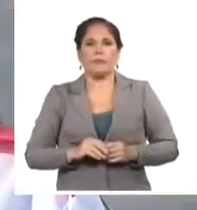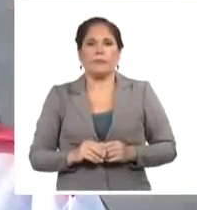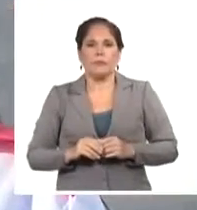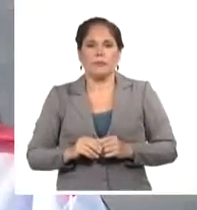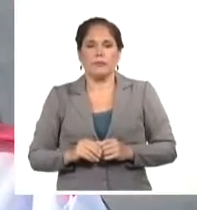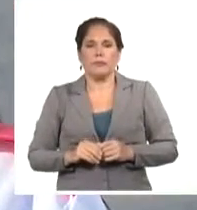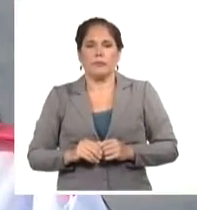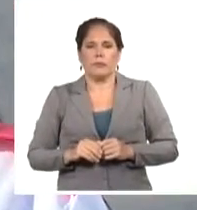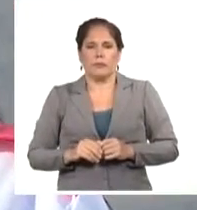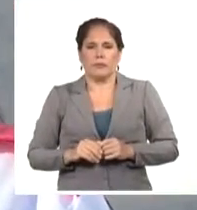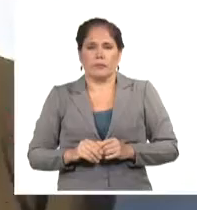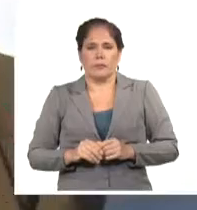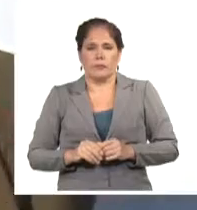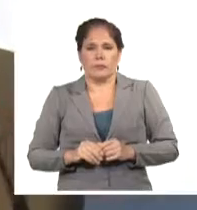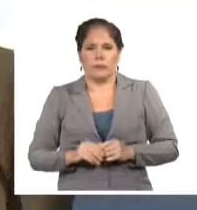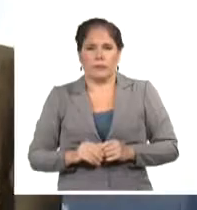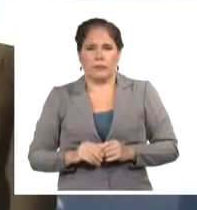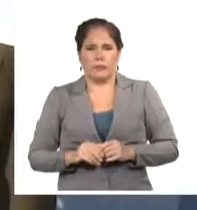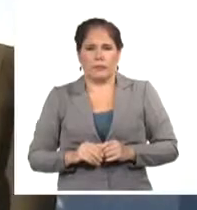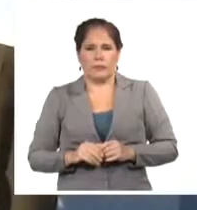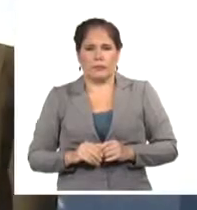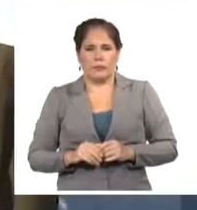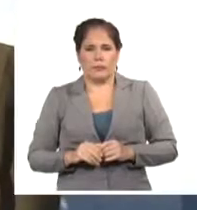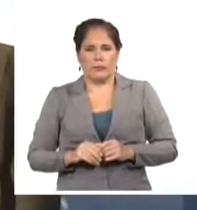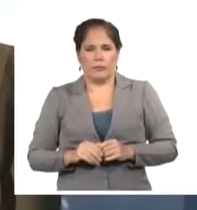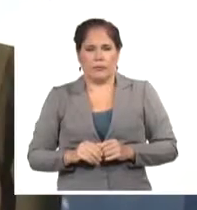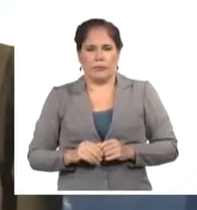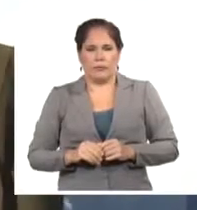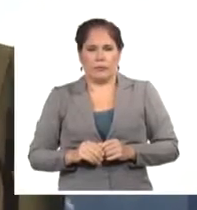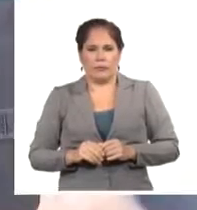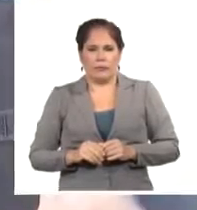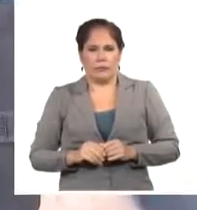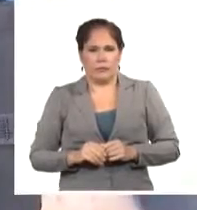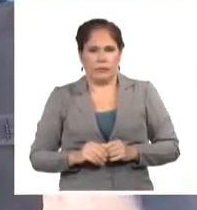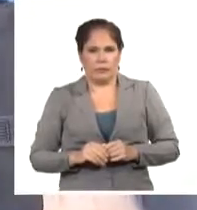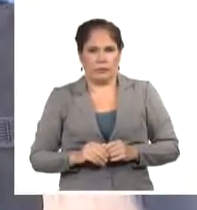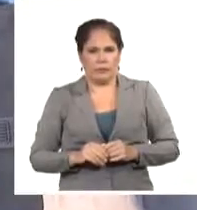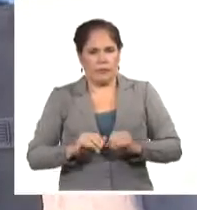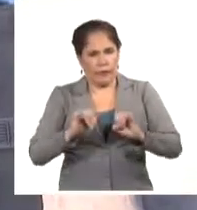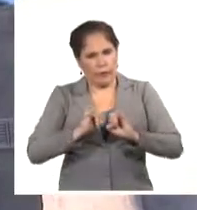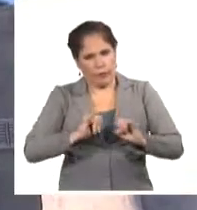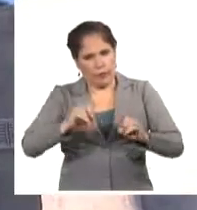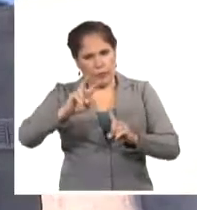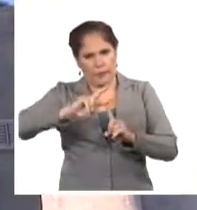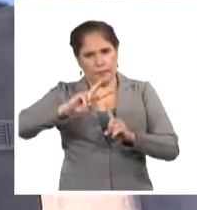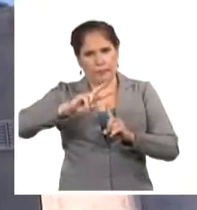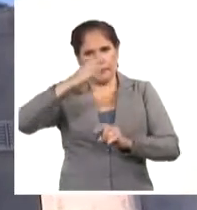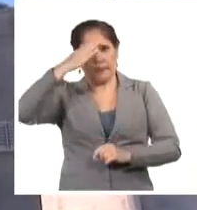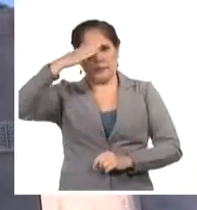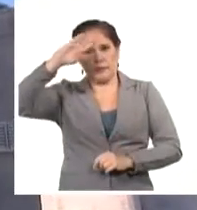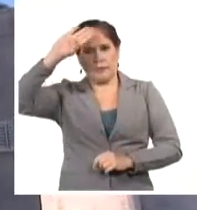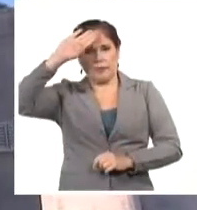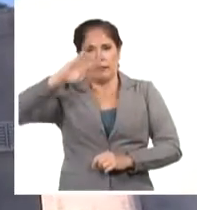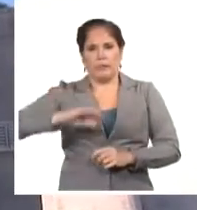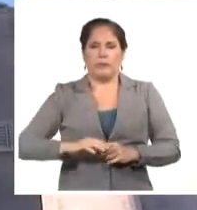universal de todos los cubanos en la Plaza de la Revolución. Adán Morel, Sistema Informativo de la Televisión Cubana.